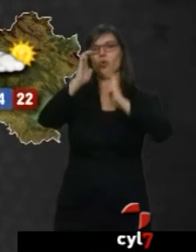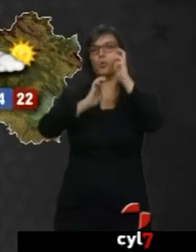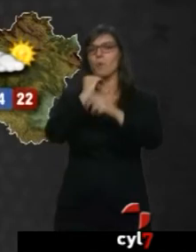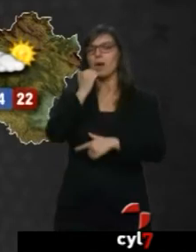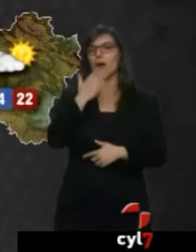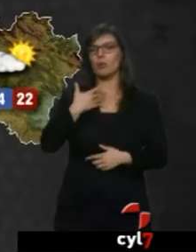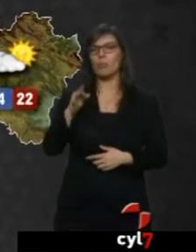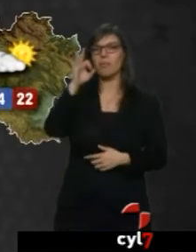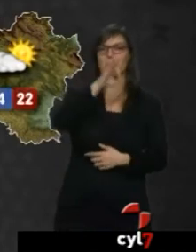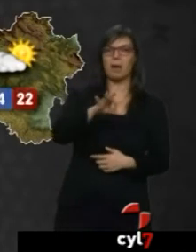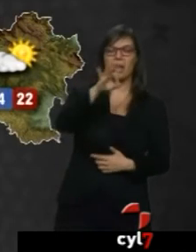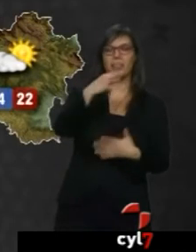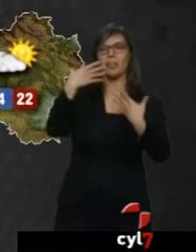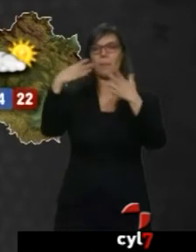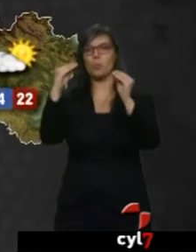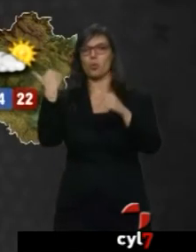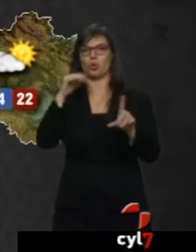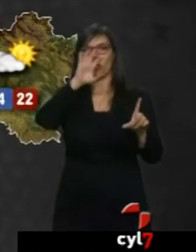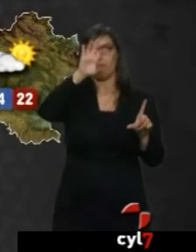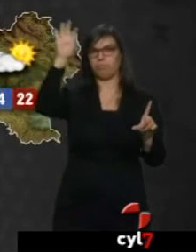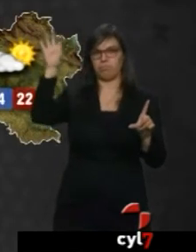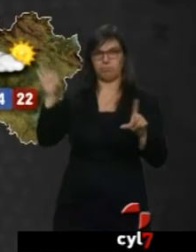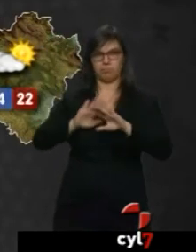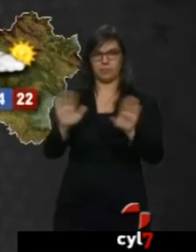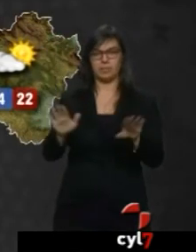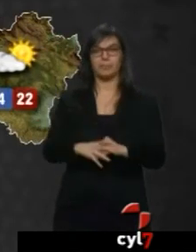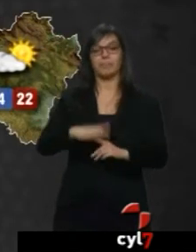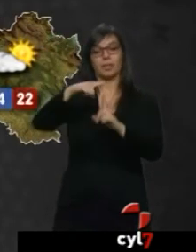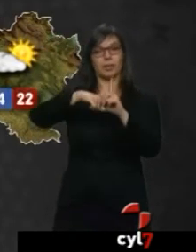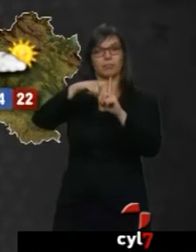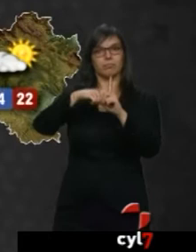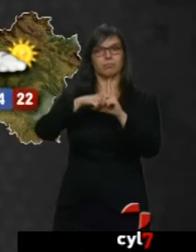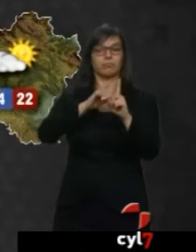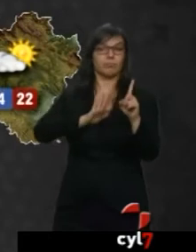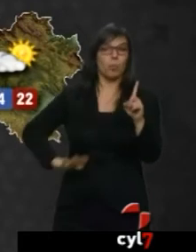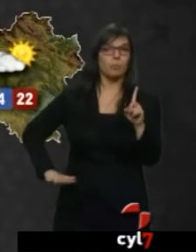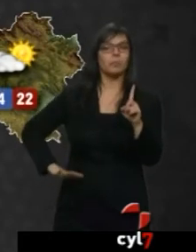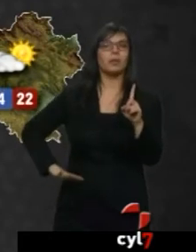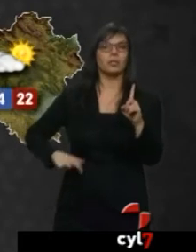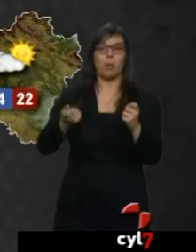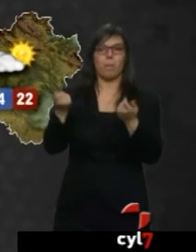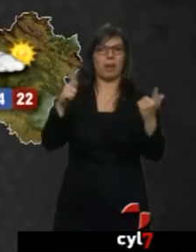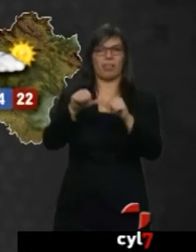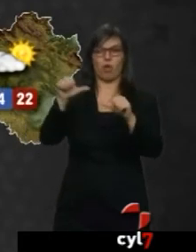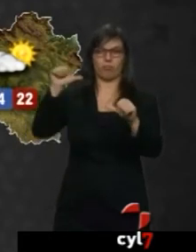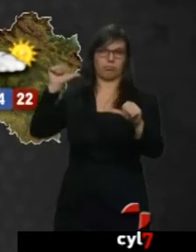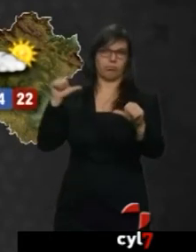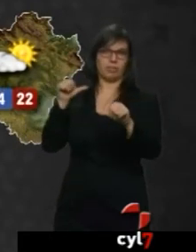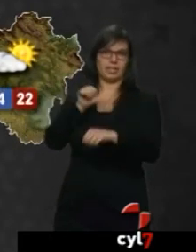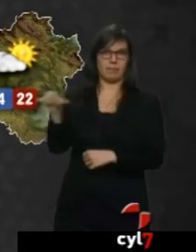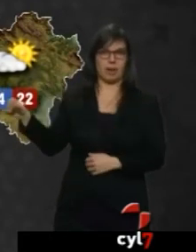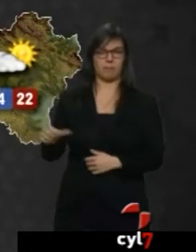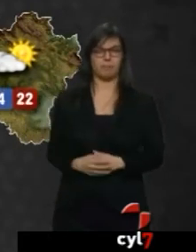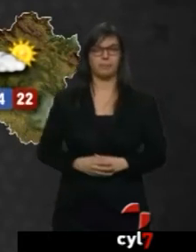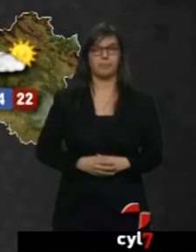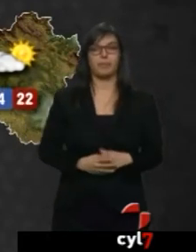Palencia, Burgos y Soria. El mercurio marcará por ahora valores similares a los que hemos tenido esta semana. La máxima más